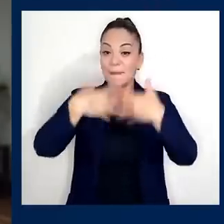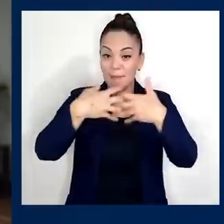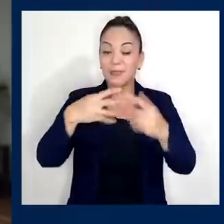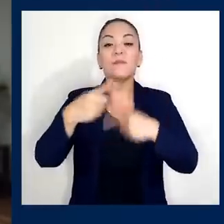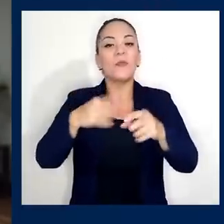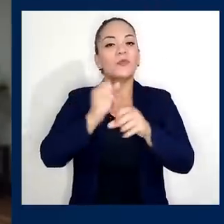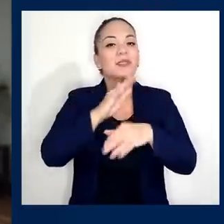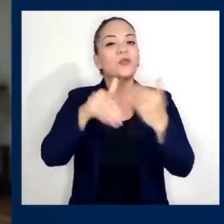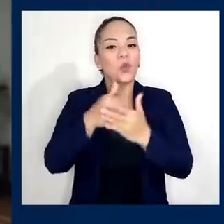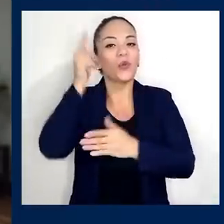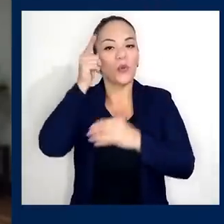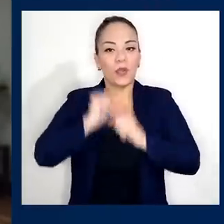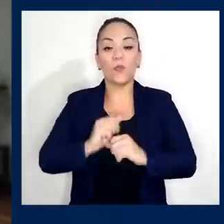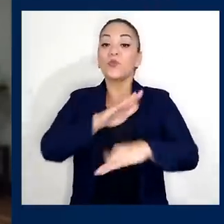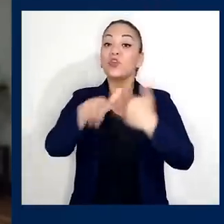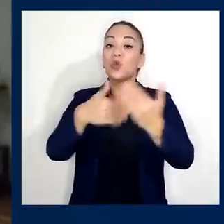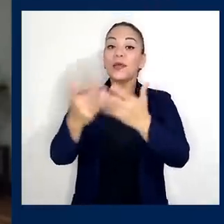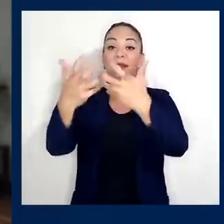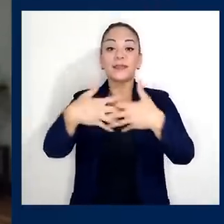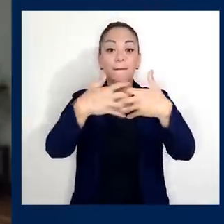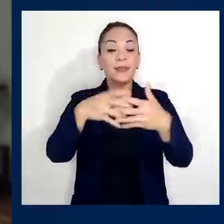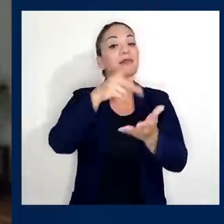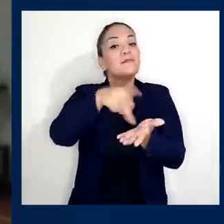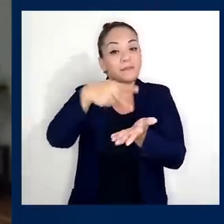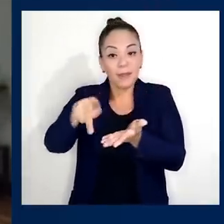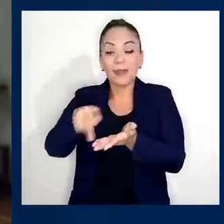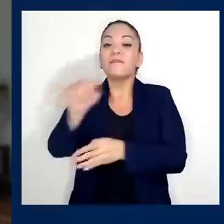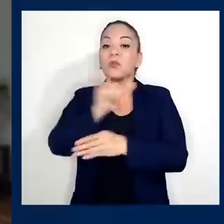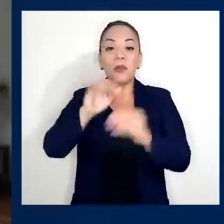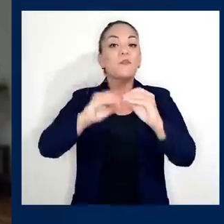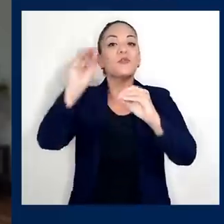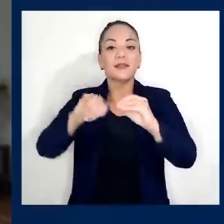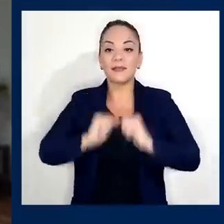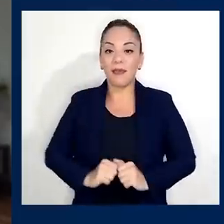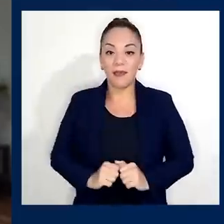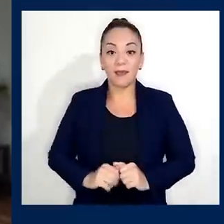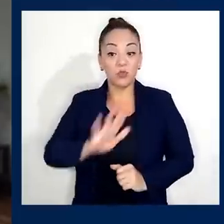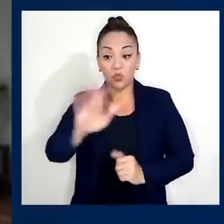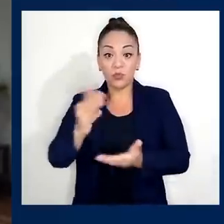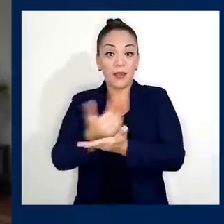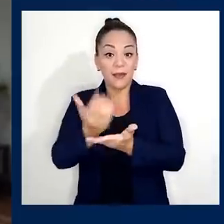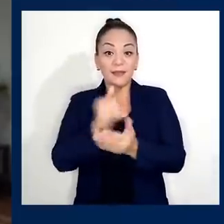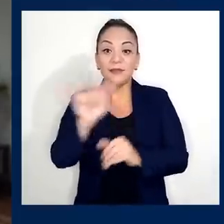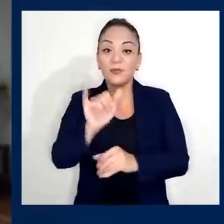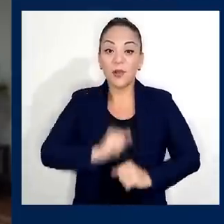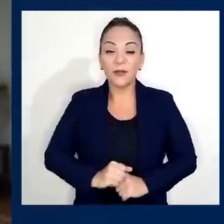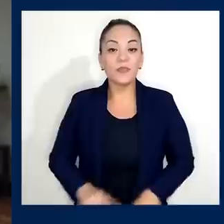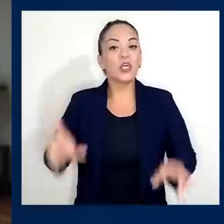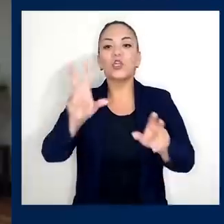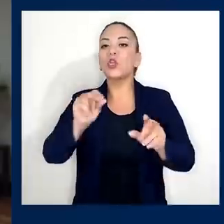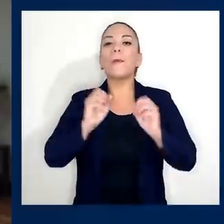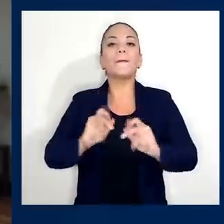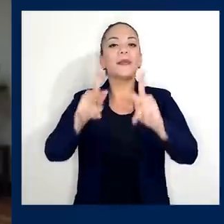que es que todas paguen el mismo porcentaje de sus ganancias en lugar de seguir permitiendo